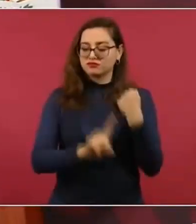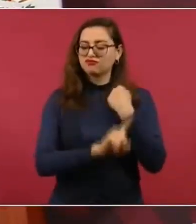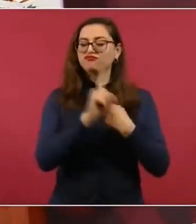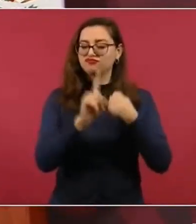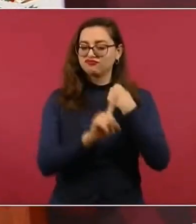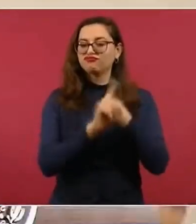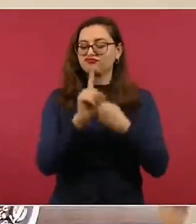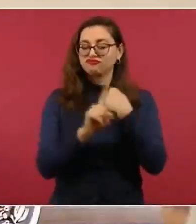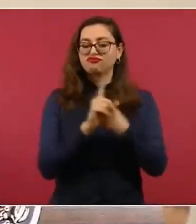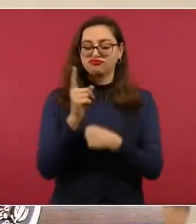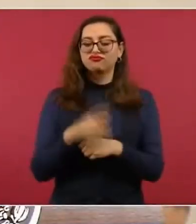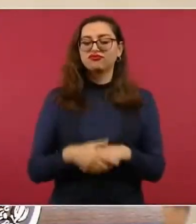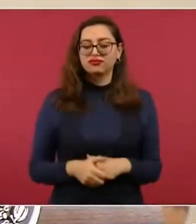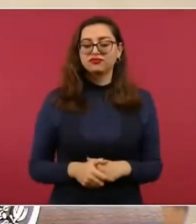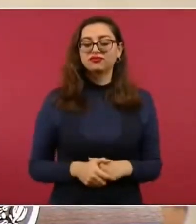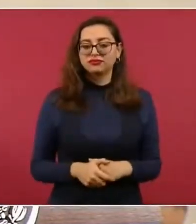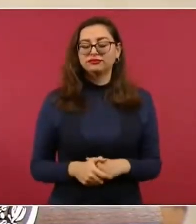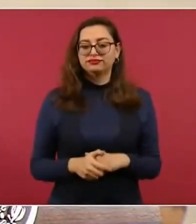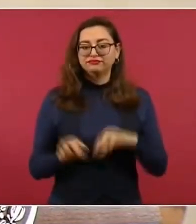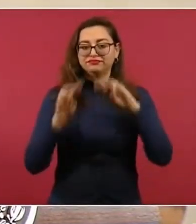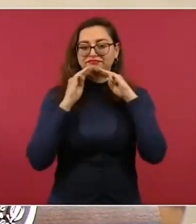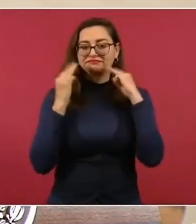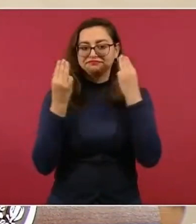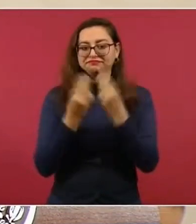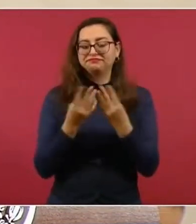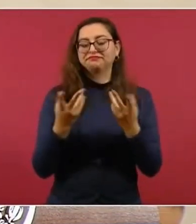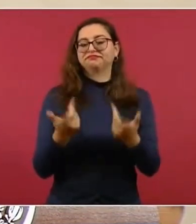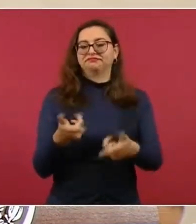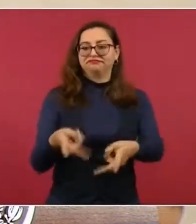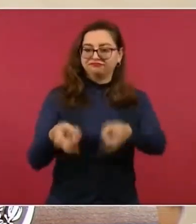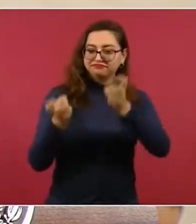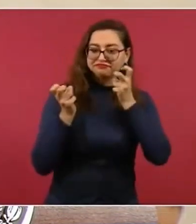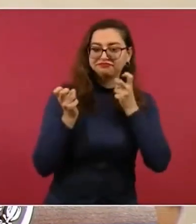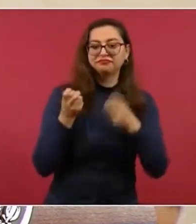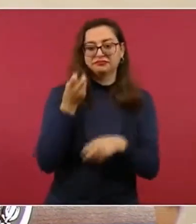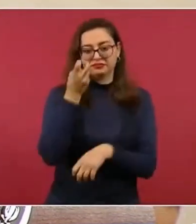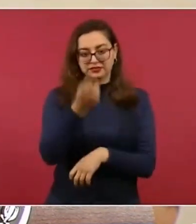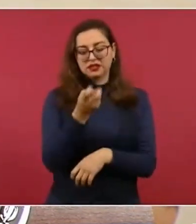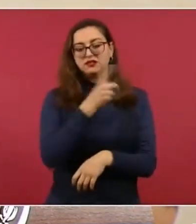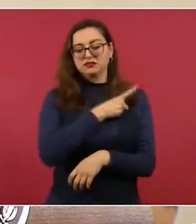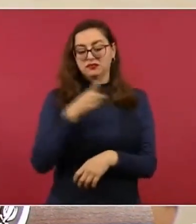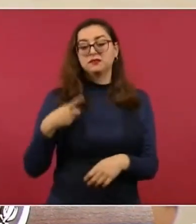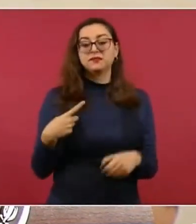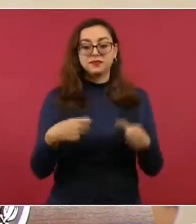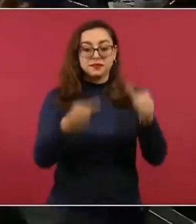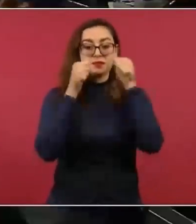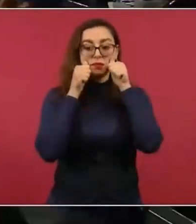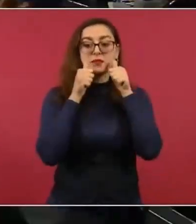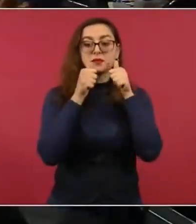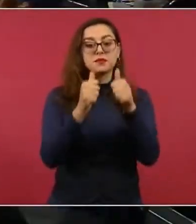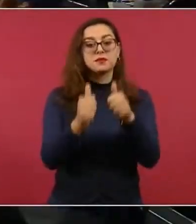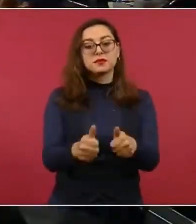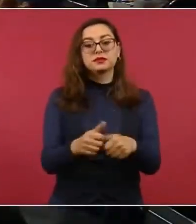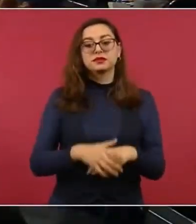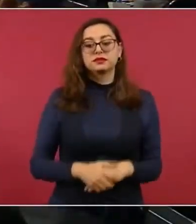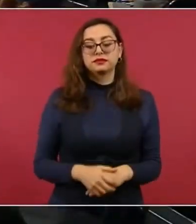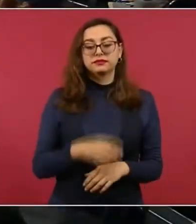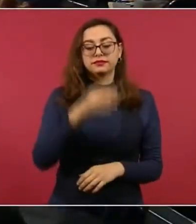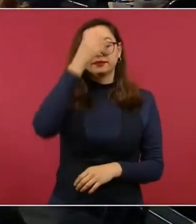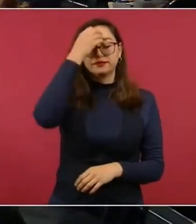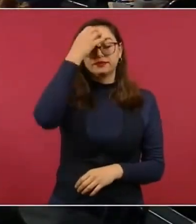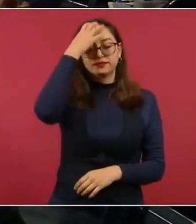estos actos vandálicos y estamos actuando y vamos a seguir actuando. Desde luego,